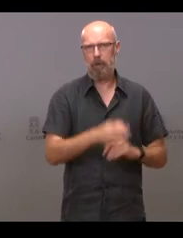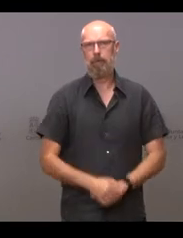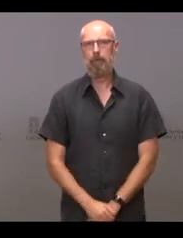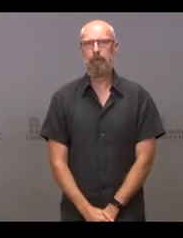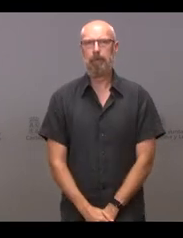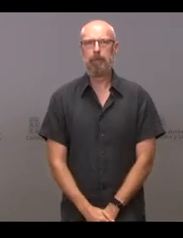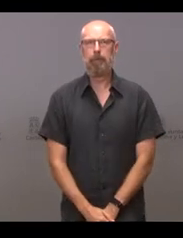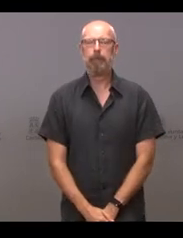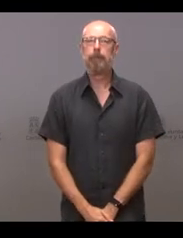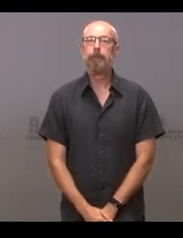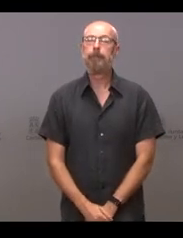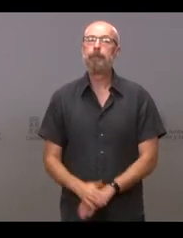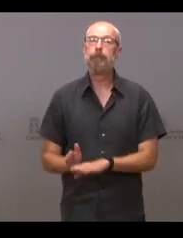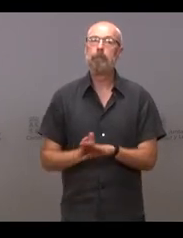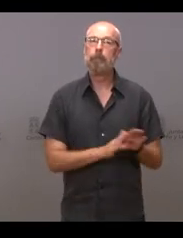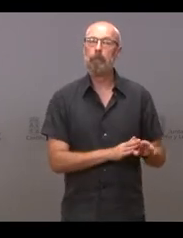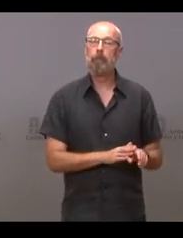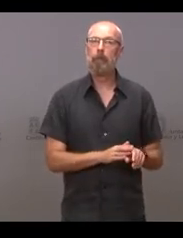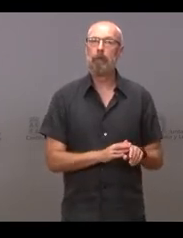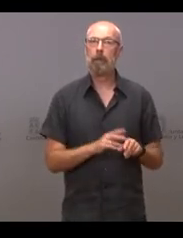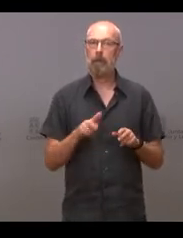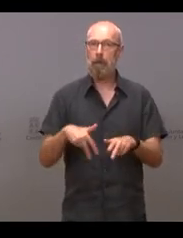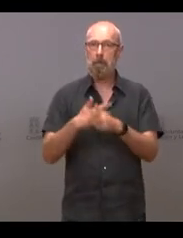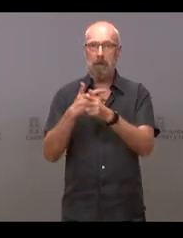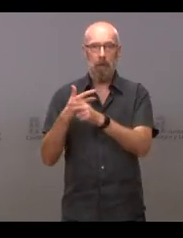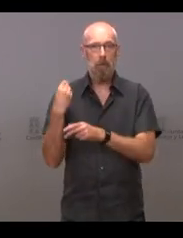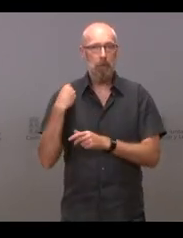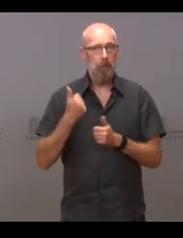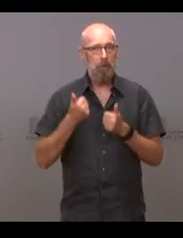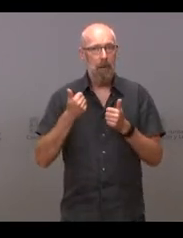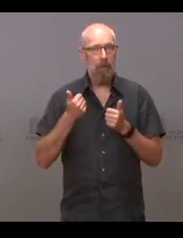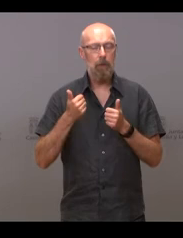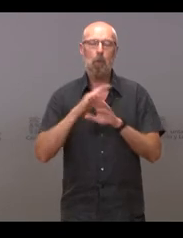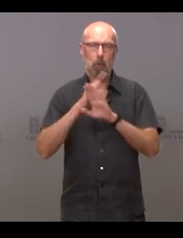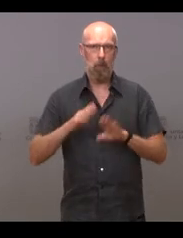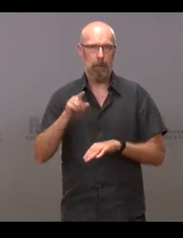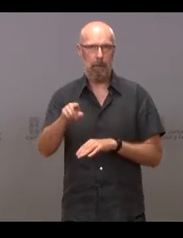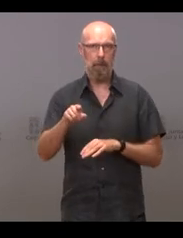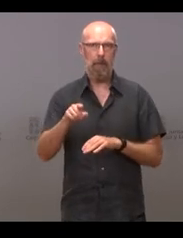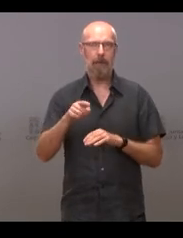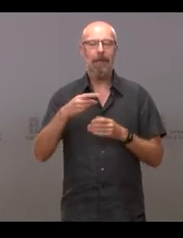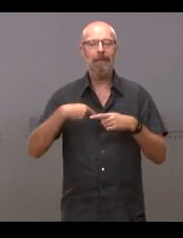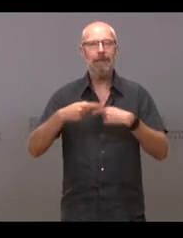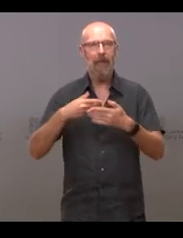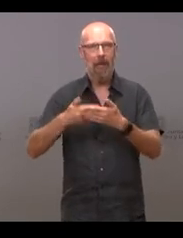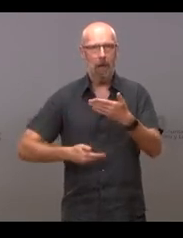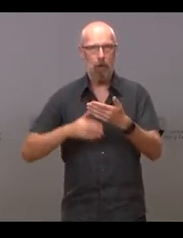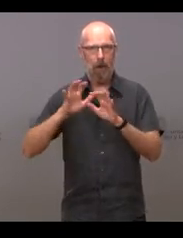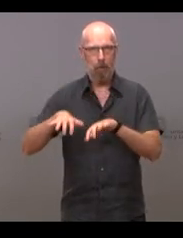Pues cerramos el turno de intervenciones por videoconferencia con Ana Gaitero del Diario de León. Adelante, Ana.